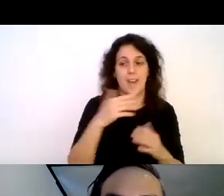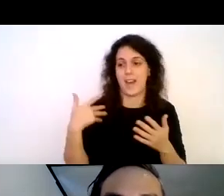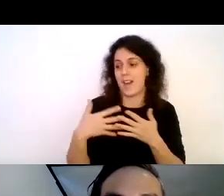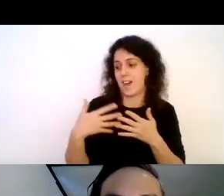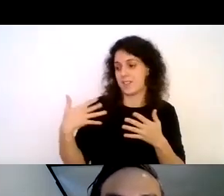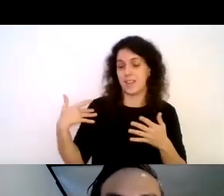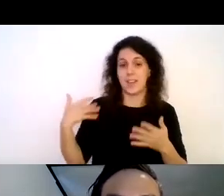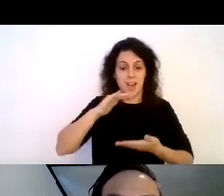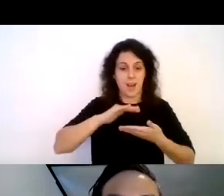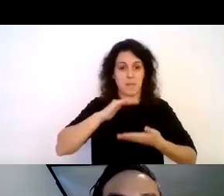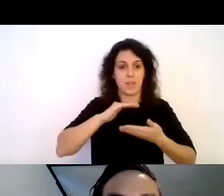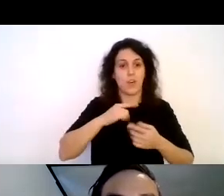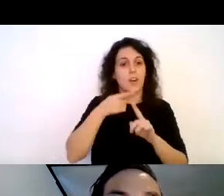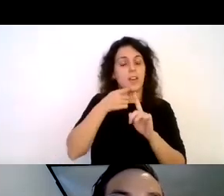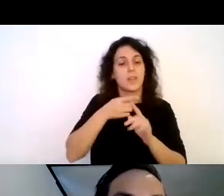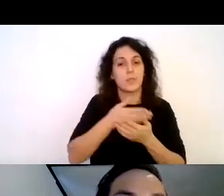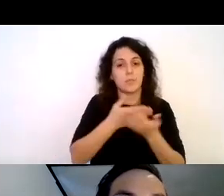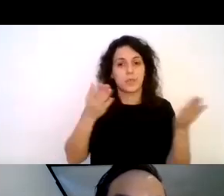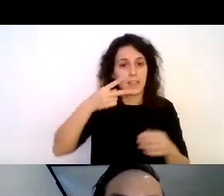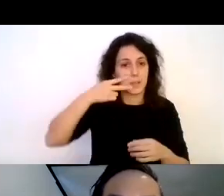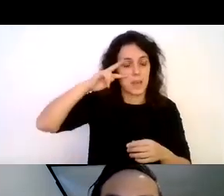para poder ofrecerles una experiencia con la calidad que corresponde.